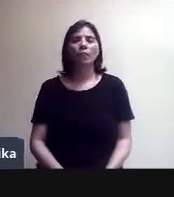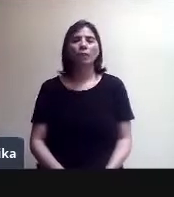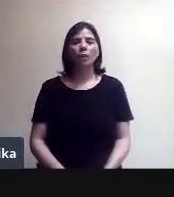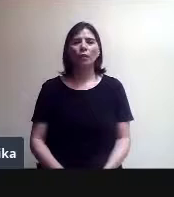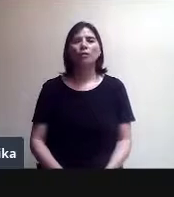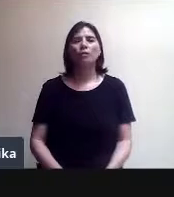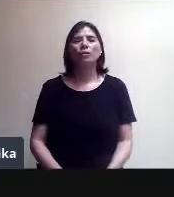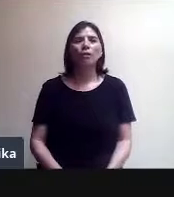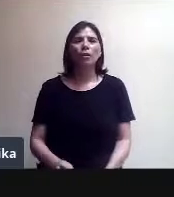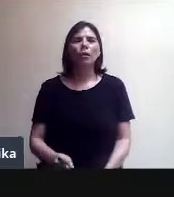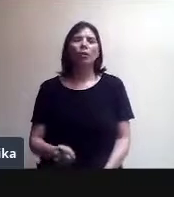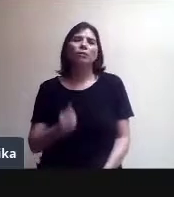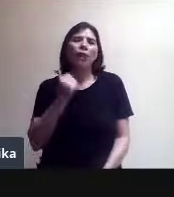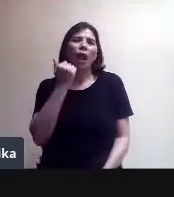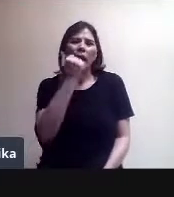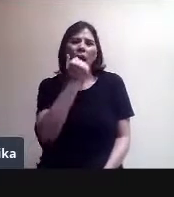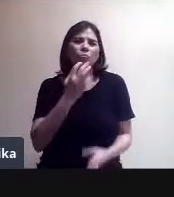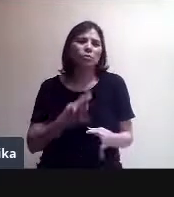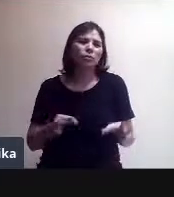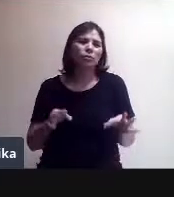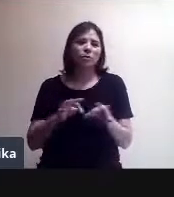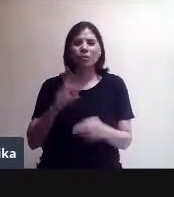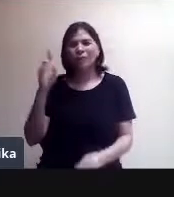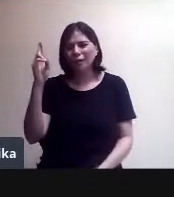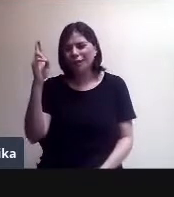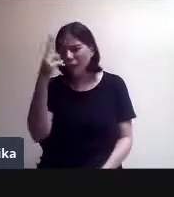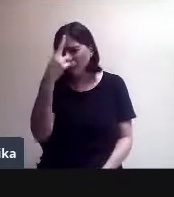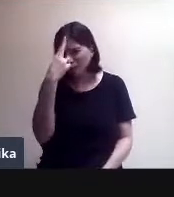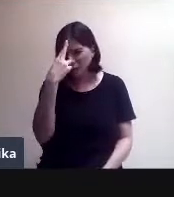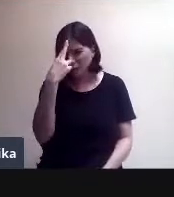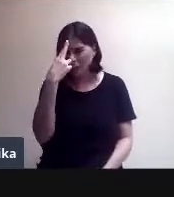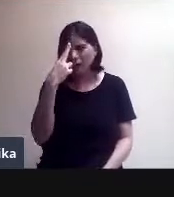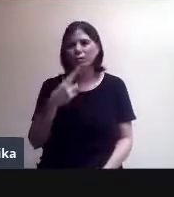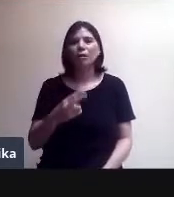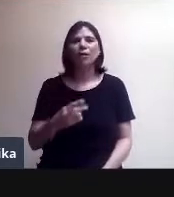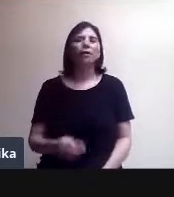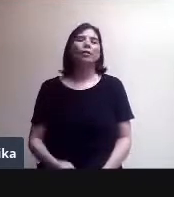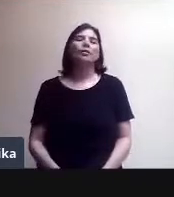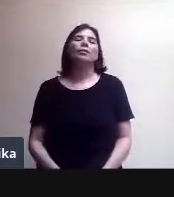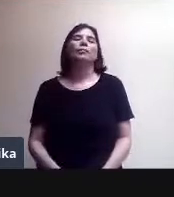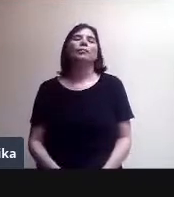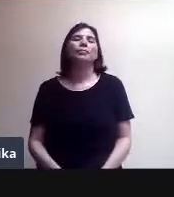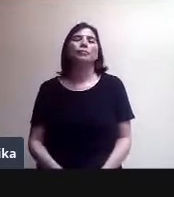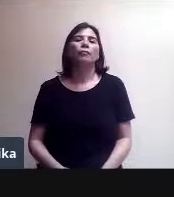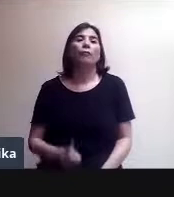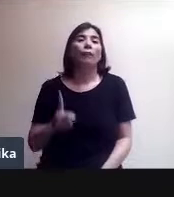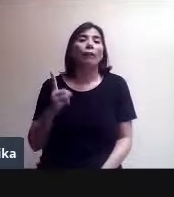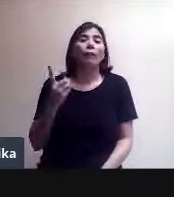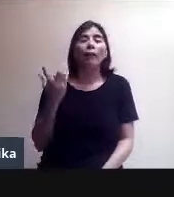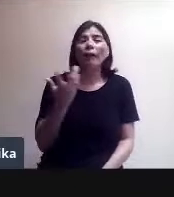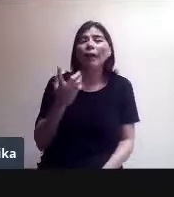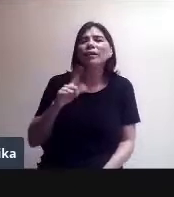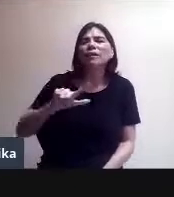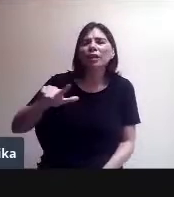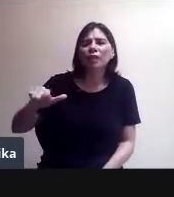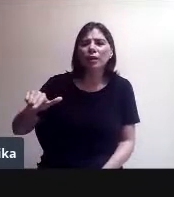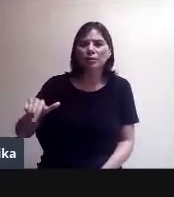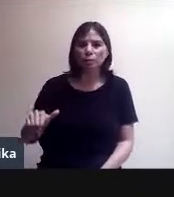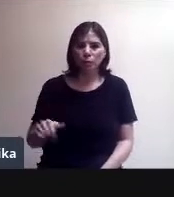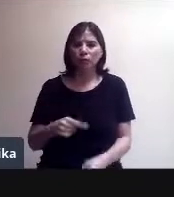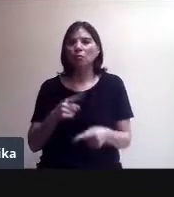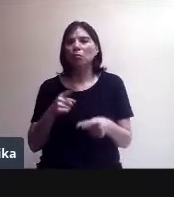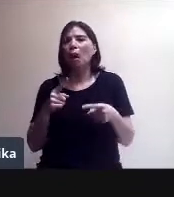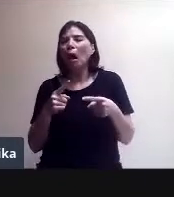recuerden siempre o que trabajen con ellos. Hay que comunicar los siguientes pasos. ¿Qué vamos a hacer después? Compartir el video,